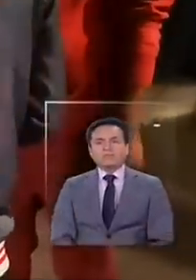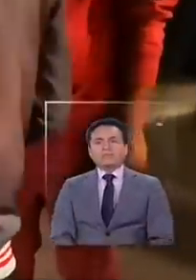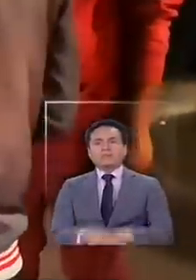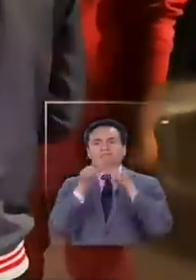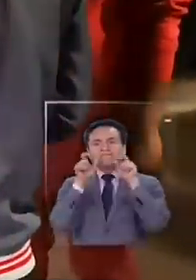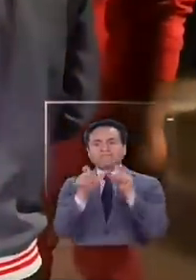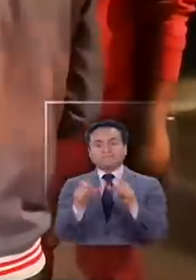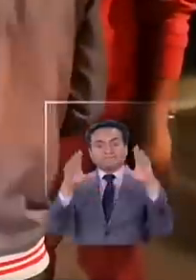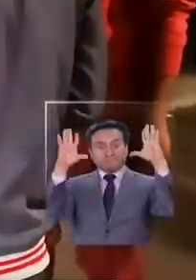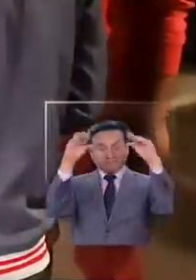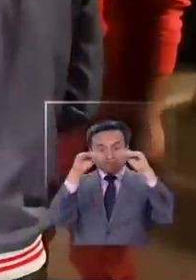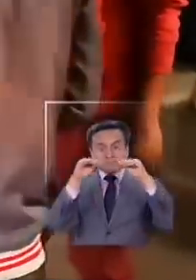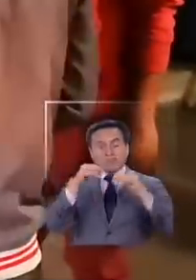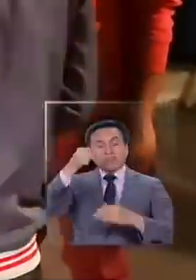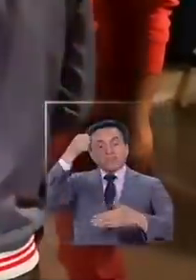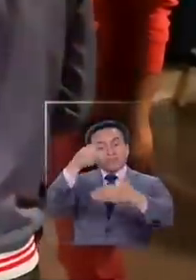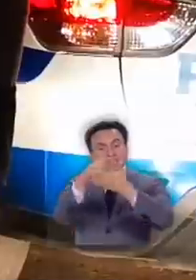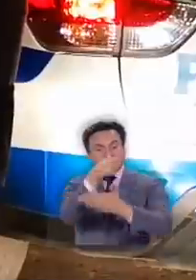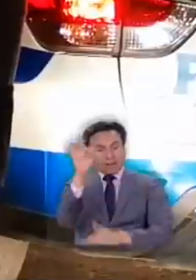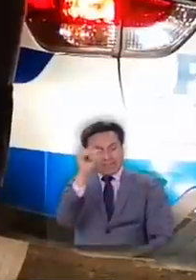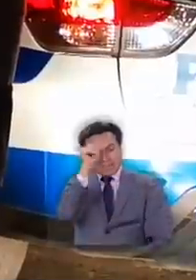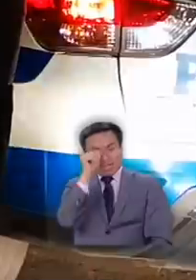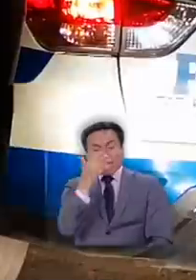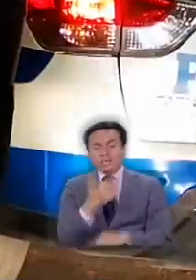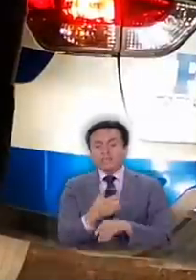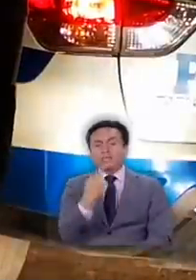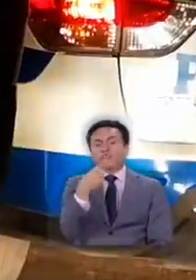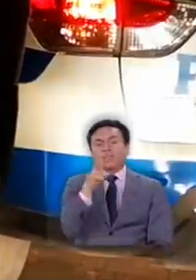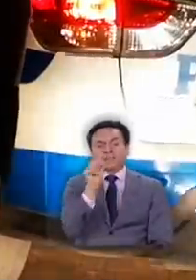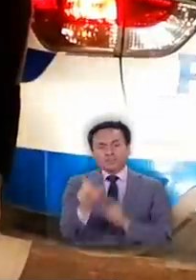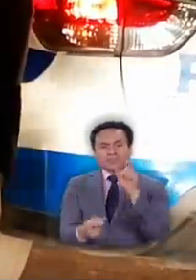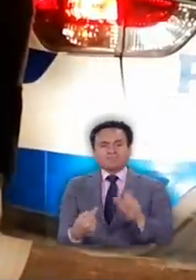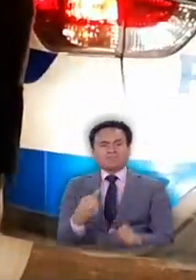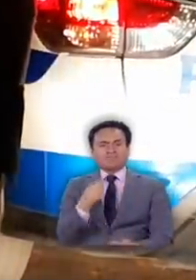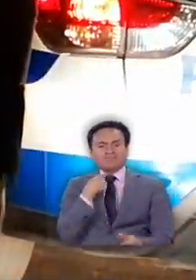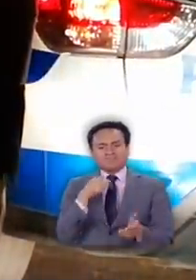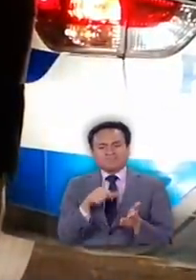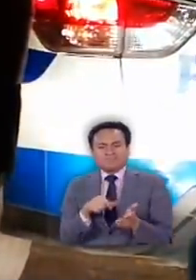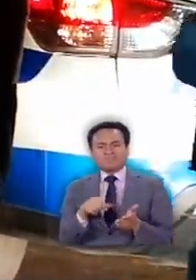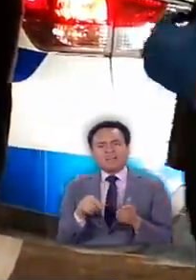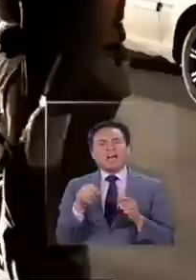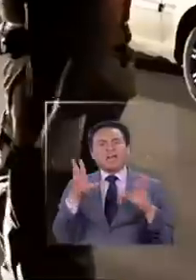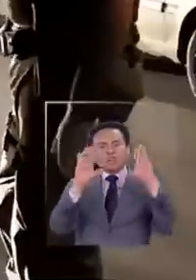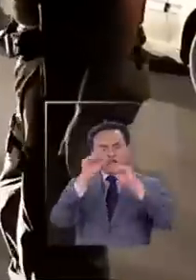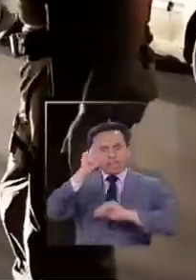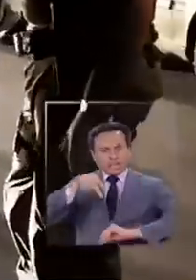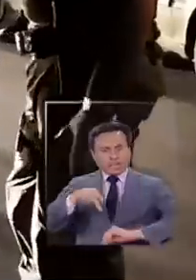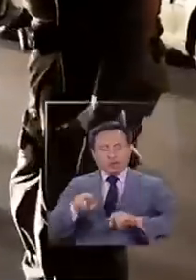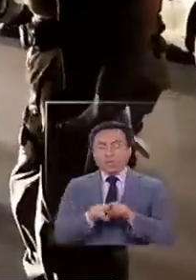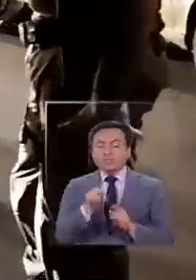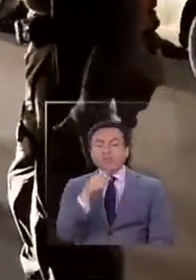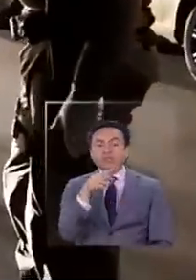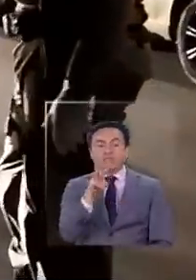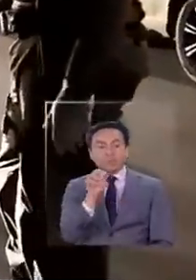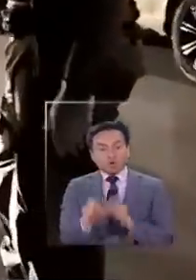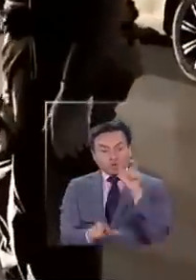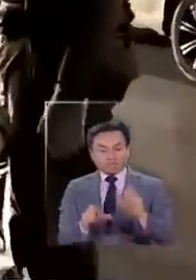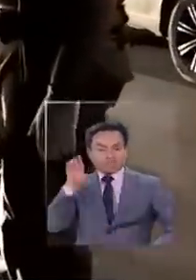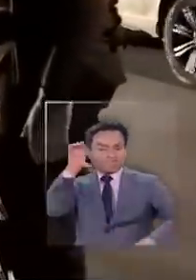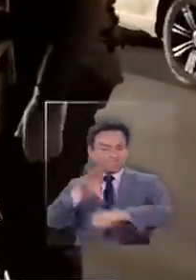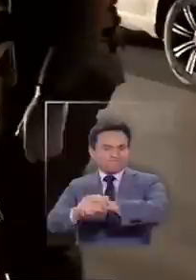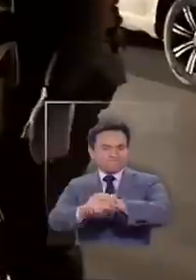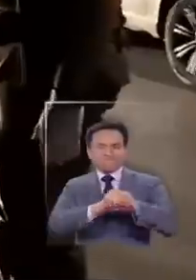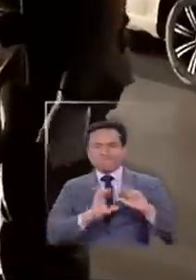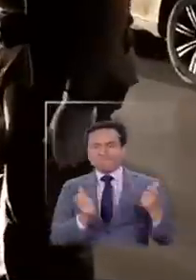Fiscalización nocturna que el fin de semana arrojó más de 130 infracciones al toque de queda. Cerca de 30 personas fueron